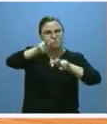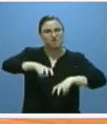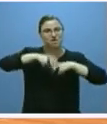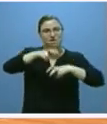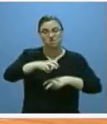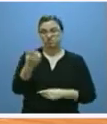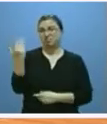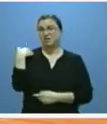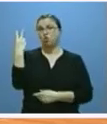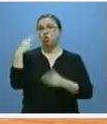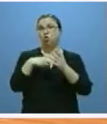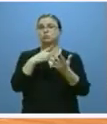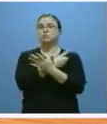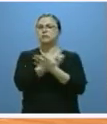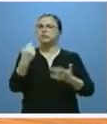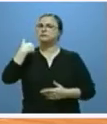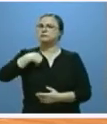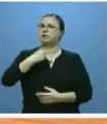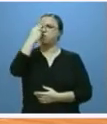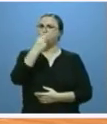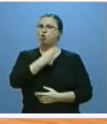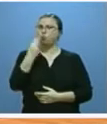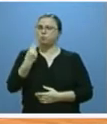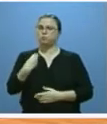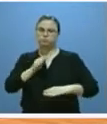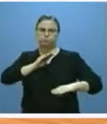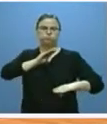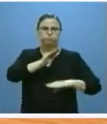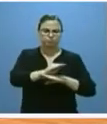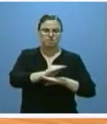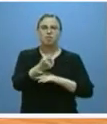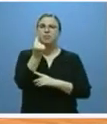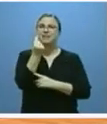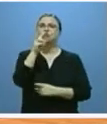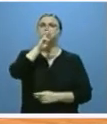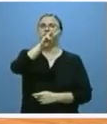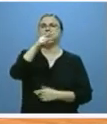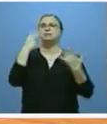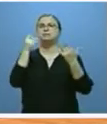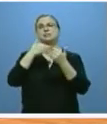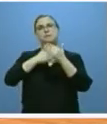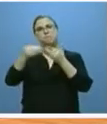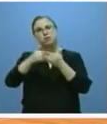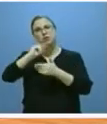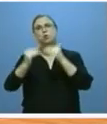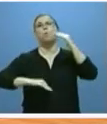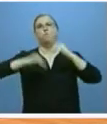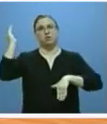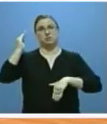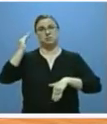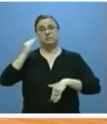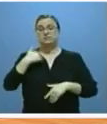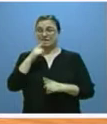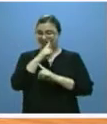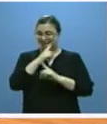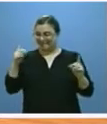en 2016 comprometió ya actuaciones por importe superior a 37 millones de euros. Por último, antes de finalizar